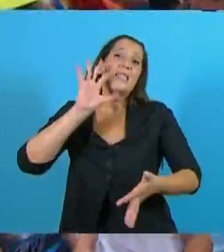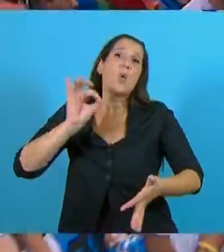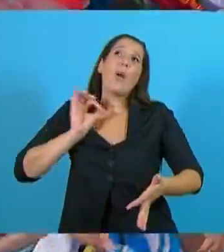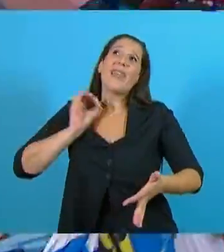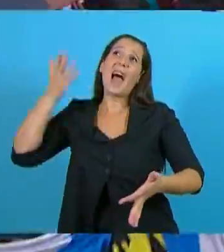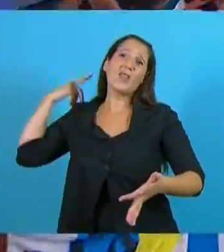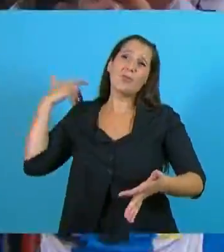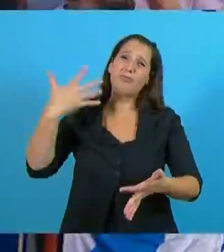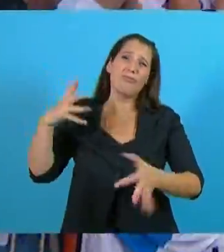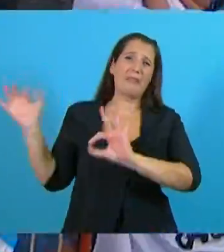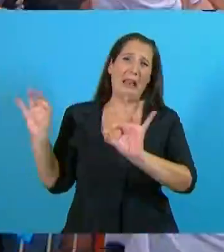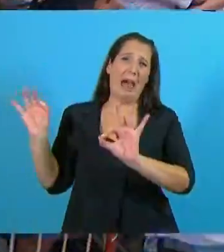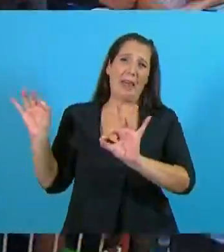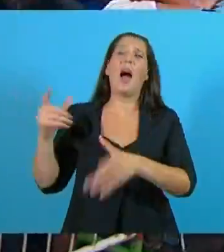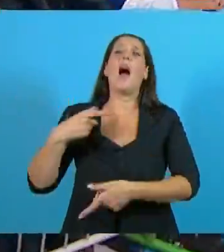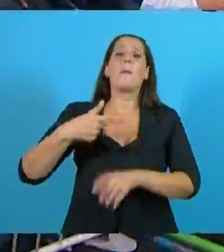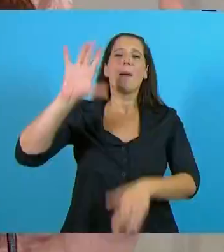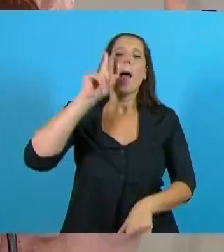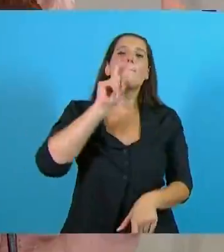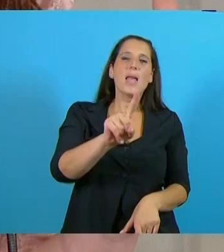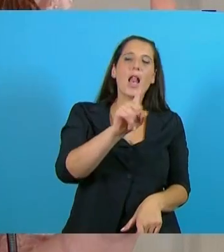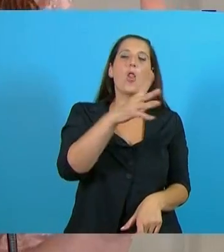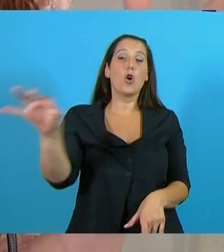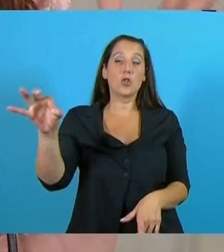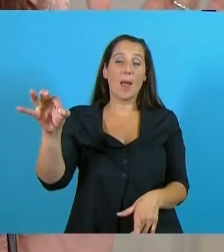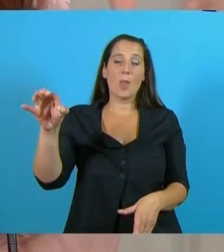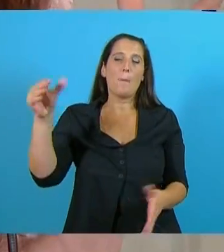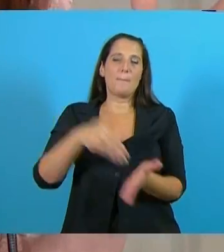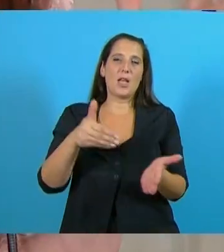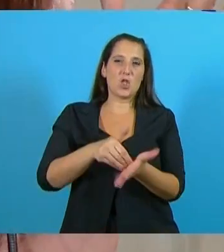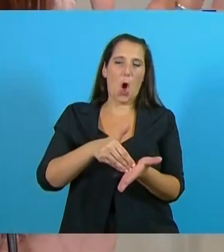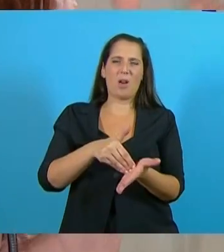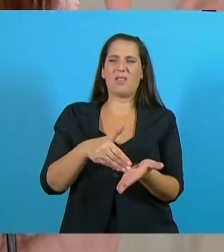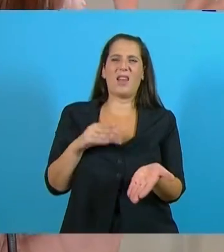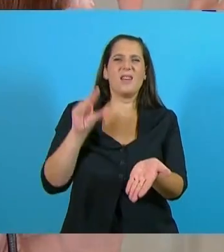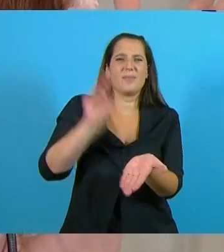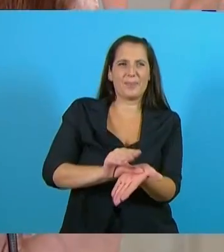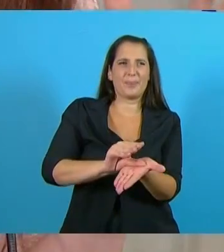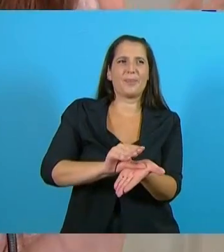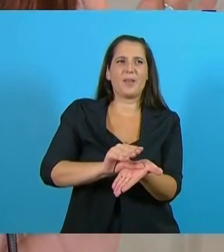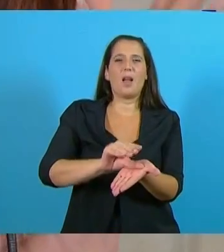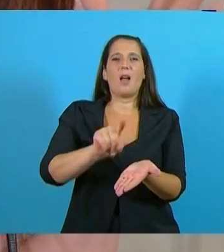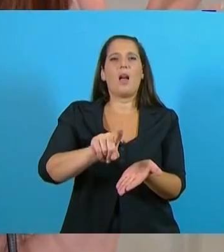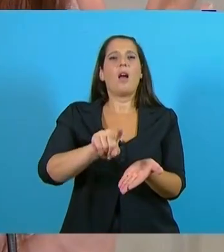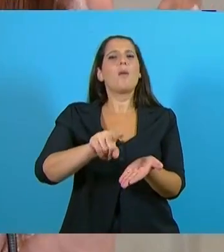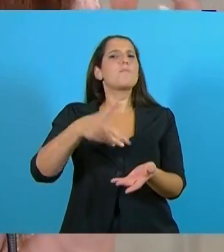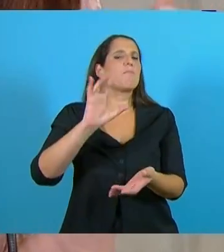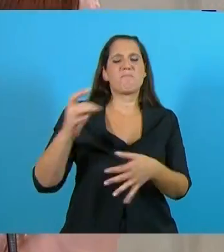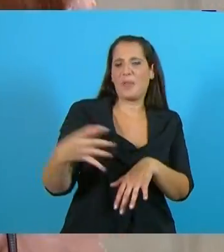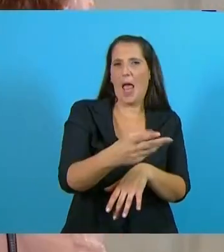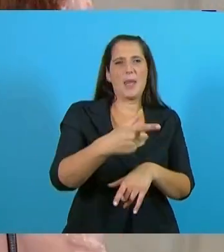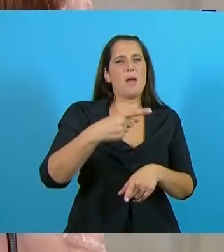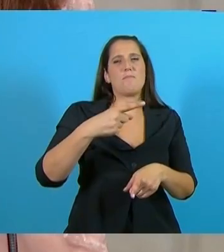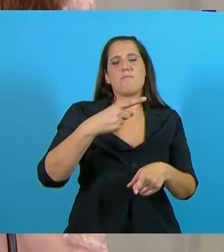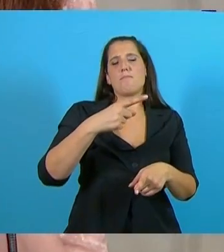años. Más de 1.200 millones de dólares en trenes para pasajeros en toda la región de